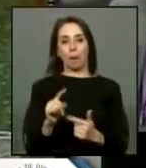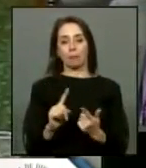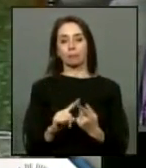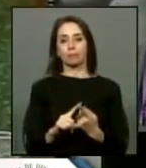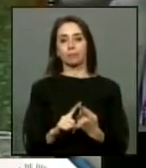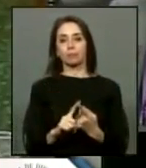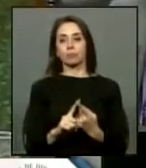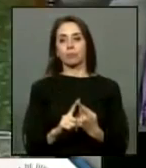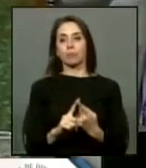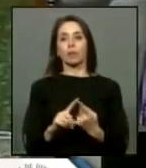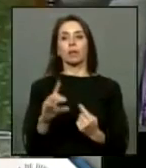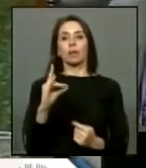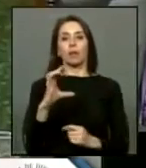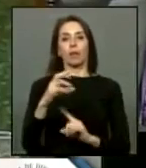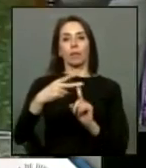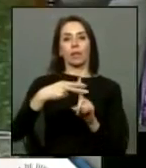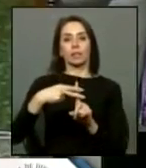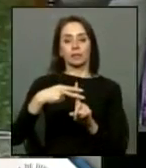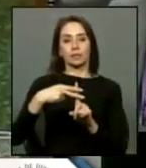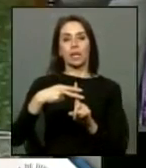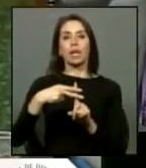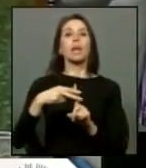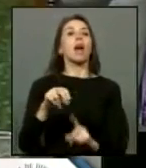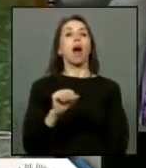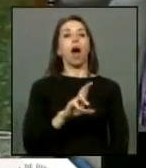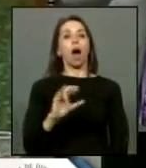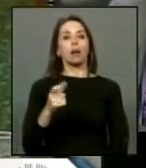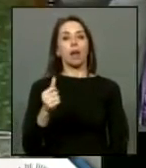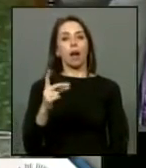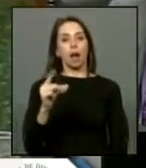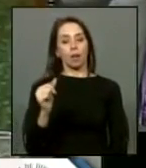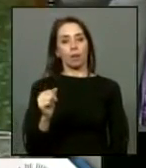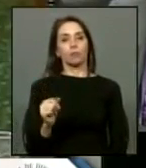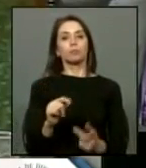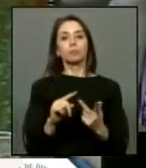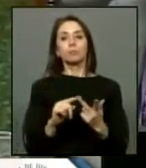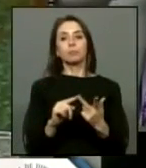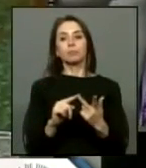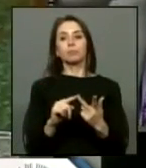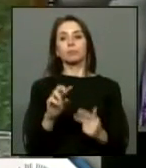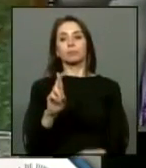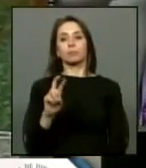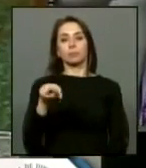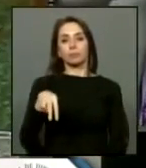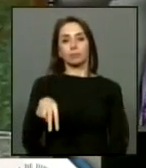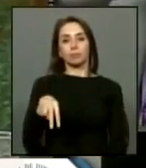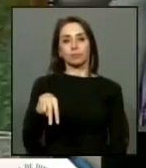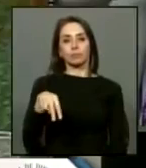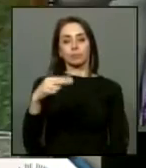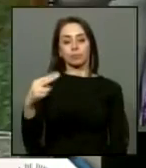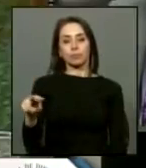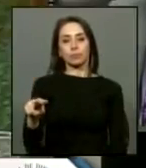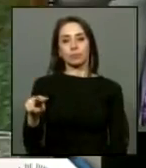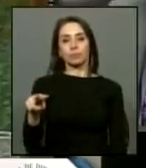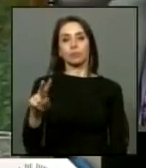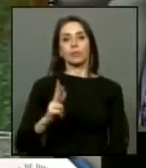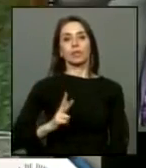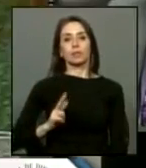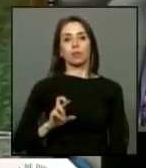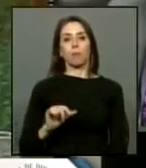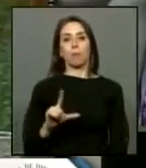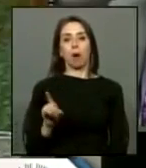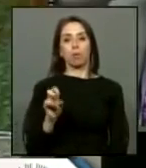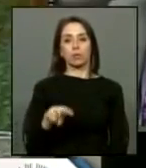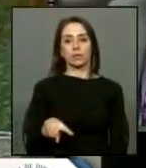por la democracia cristiana Claudio Arriagada por renovación nacional señor Diego